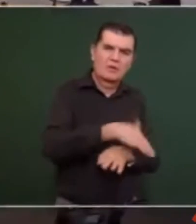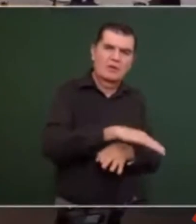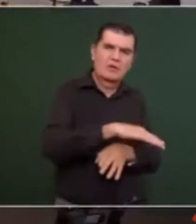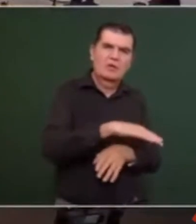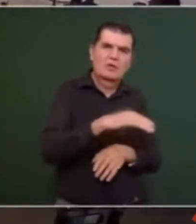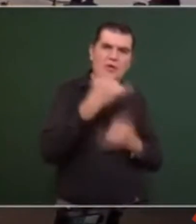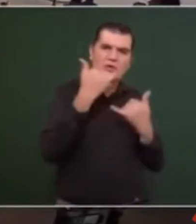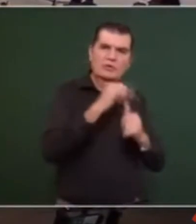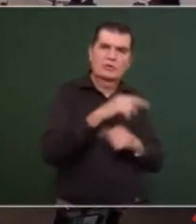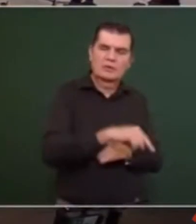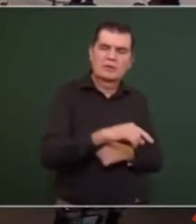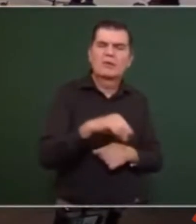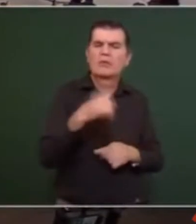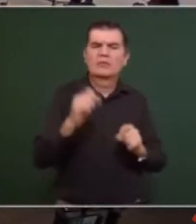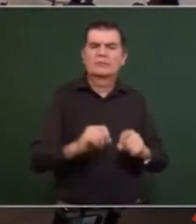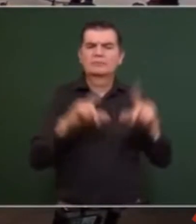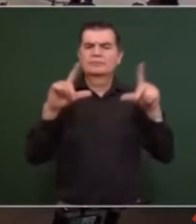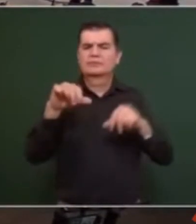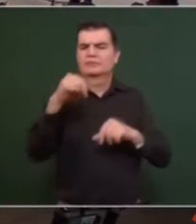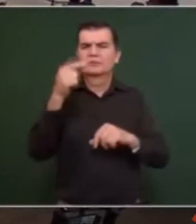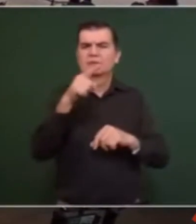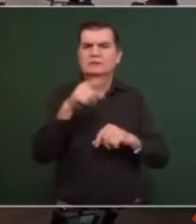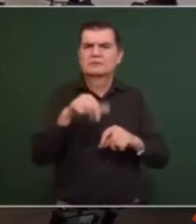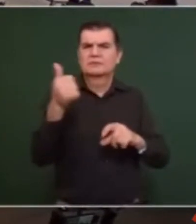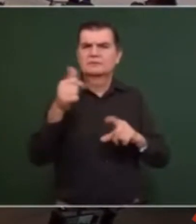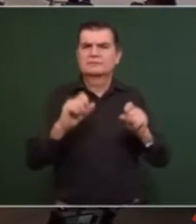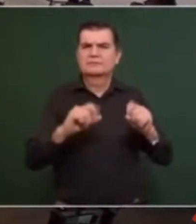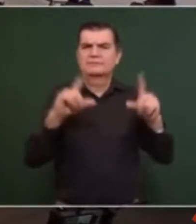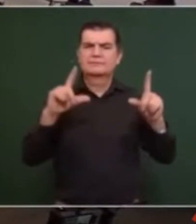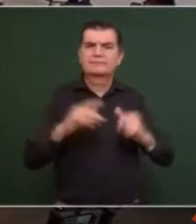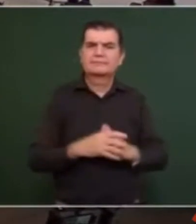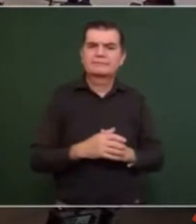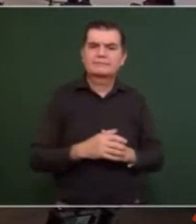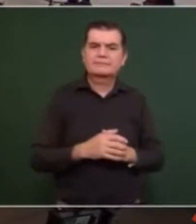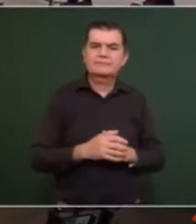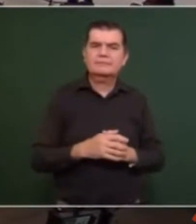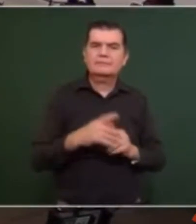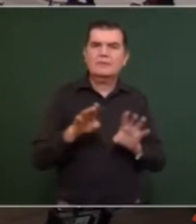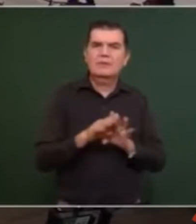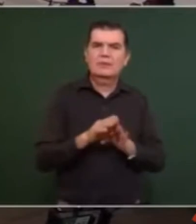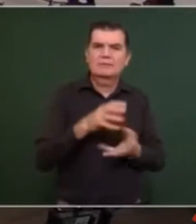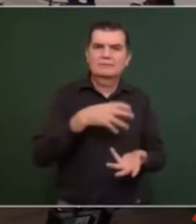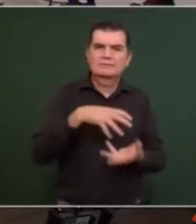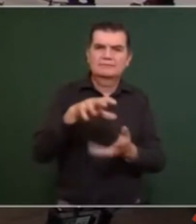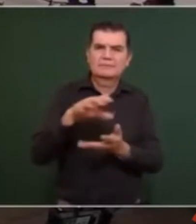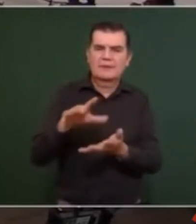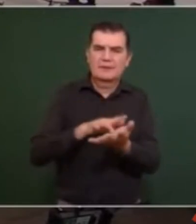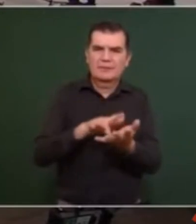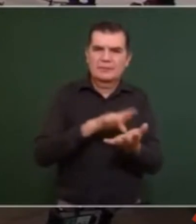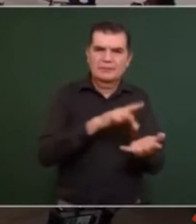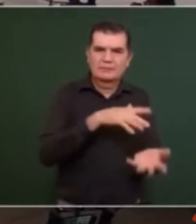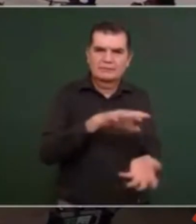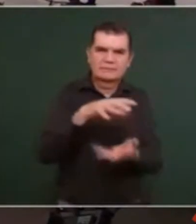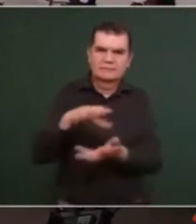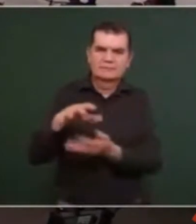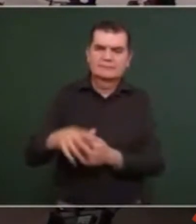pero quiero la otra lámina de la distribución de los apoyos